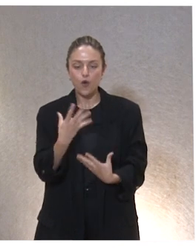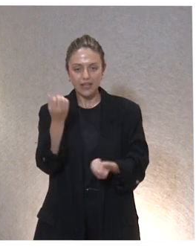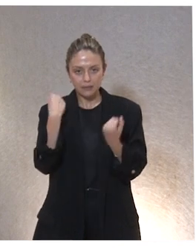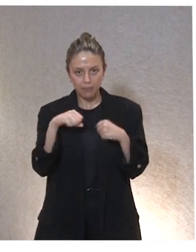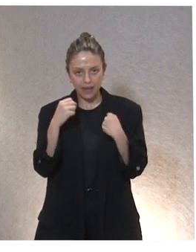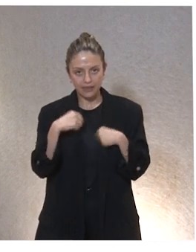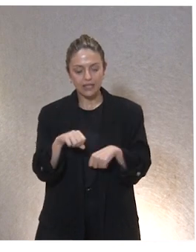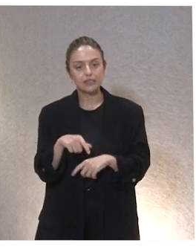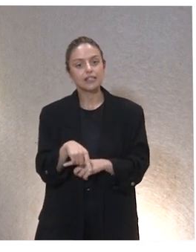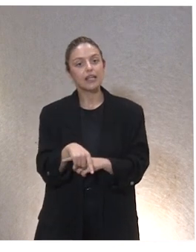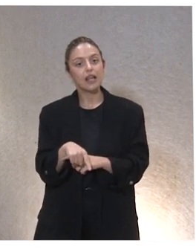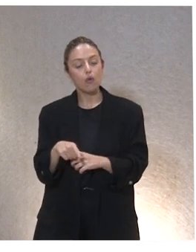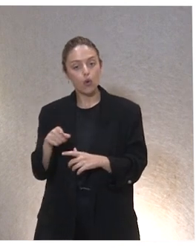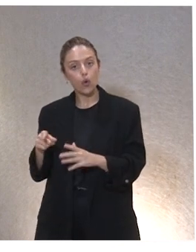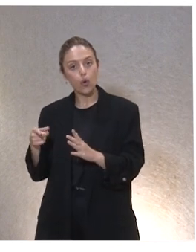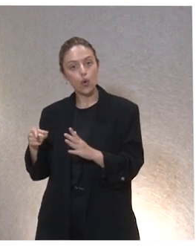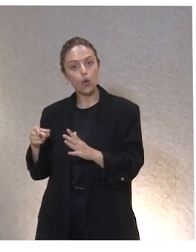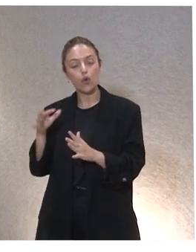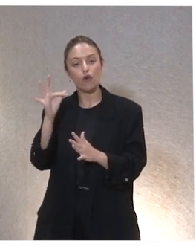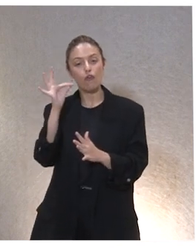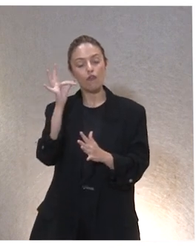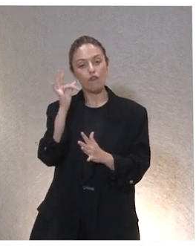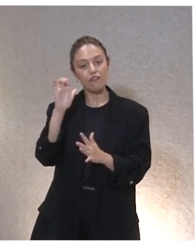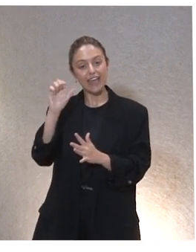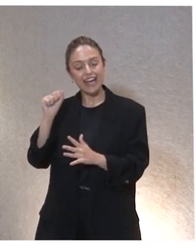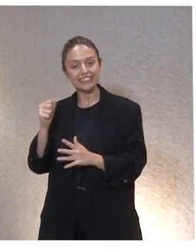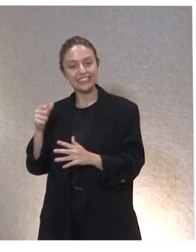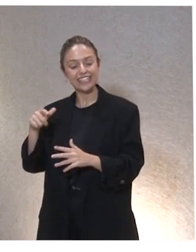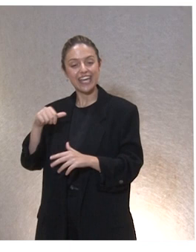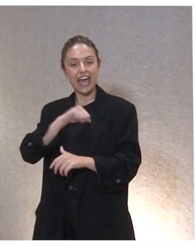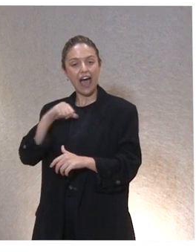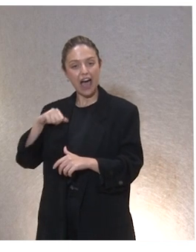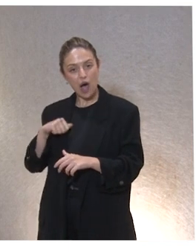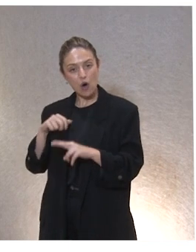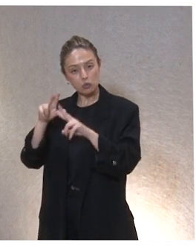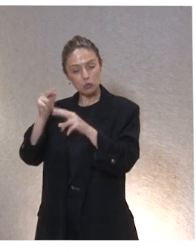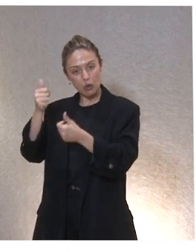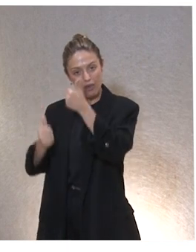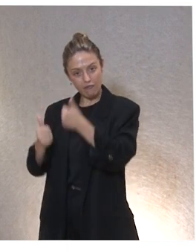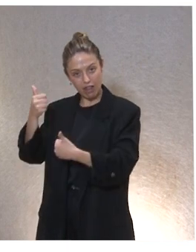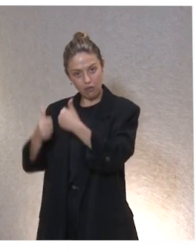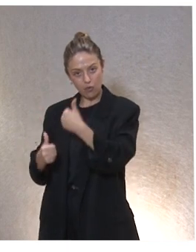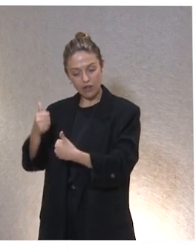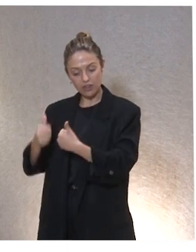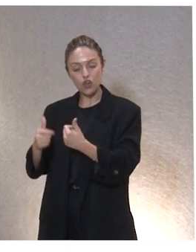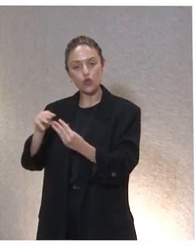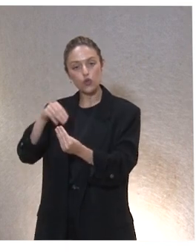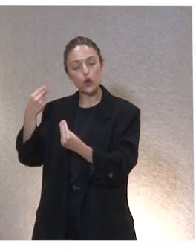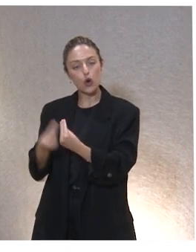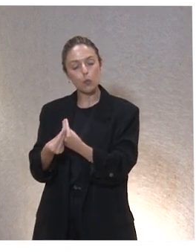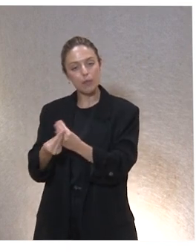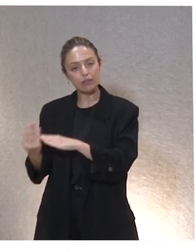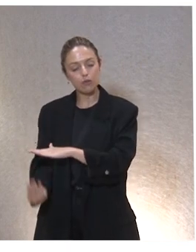Posteriormente, entramos en calidad FEAPS, hacemos una autoevaluación y el resultado de todo aquel proceso, sacamos dos documentos,